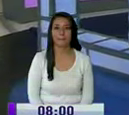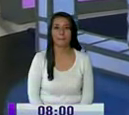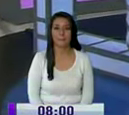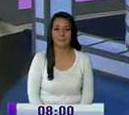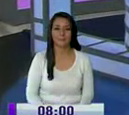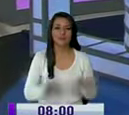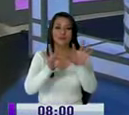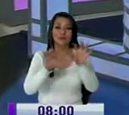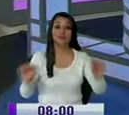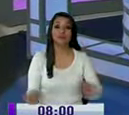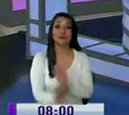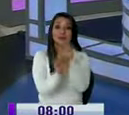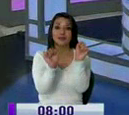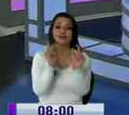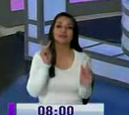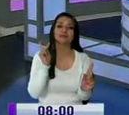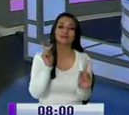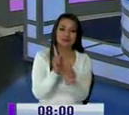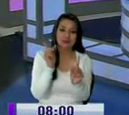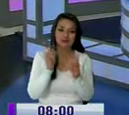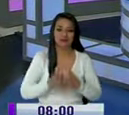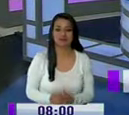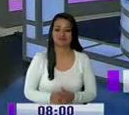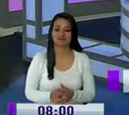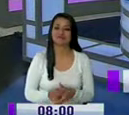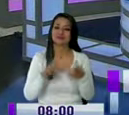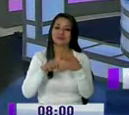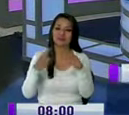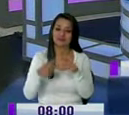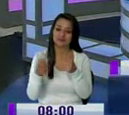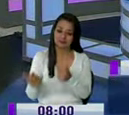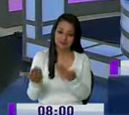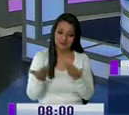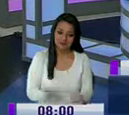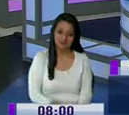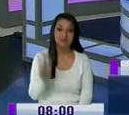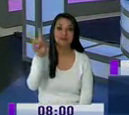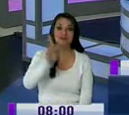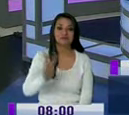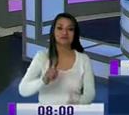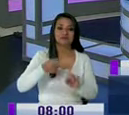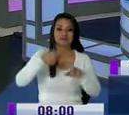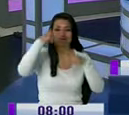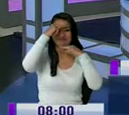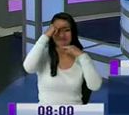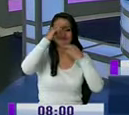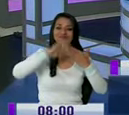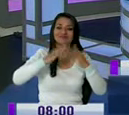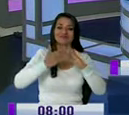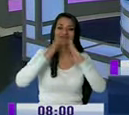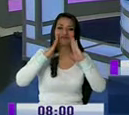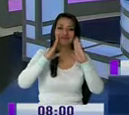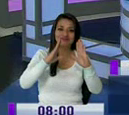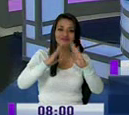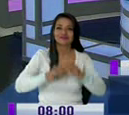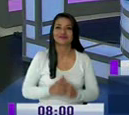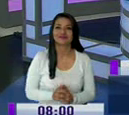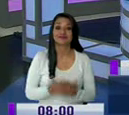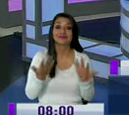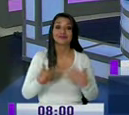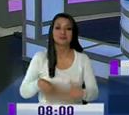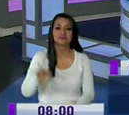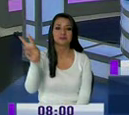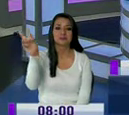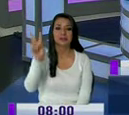8 en punto en la mañana, queridos vecinos, ha llegado el viernes y el primer noticiero de la comunidad, mi querida Ali. Así es, estamos ya en día